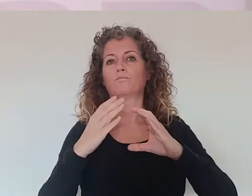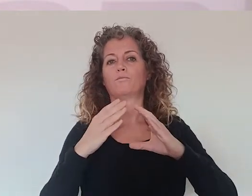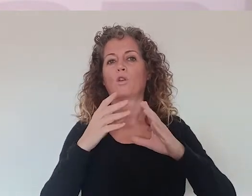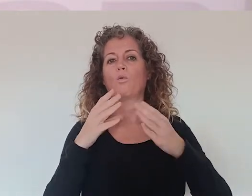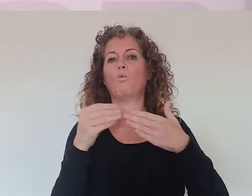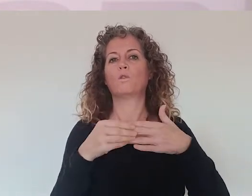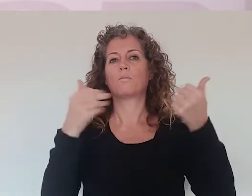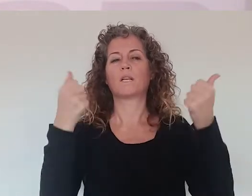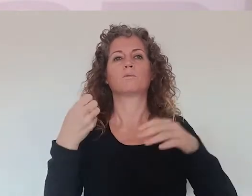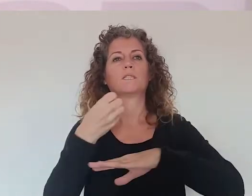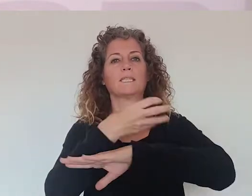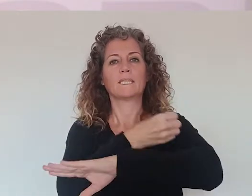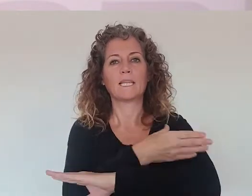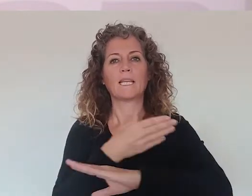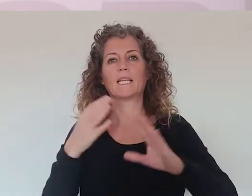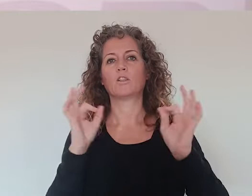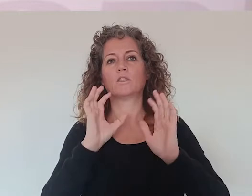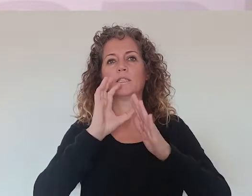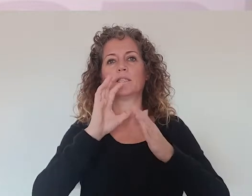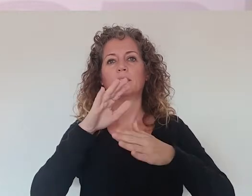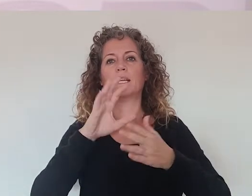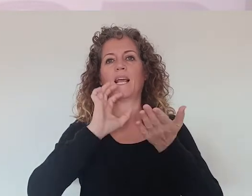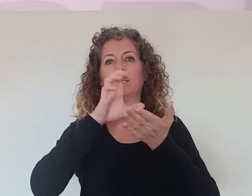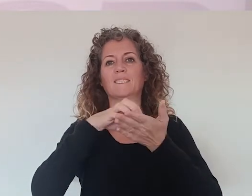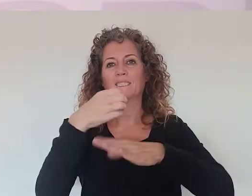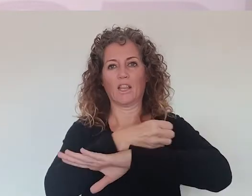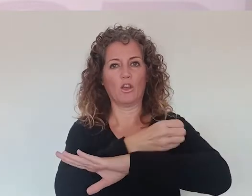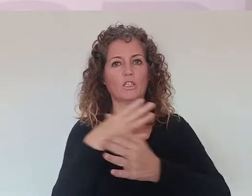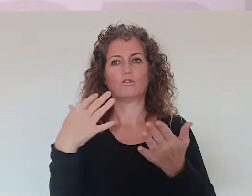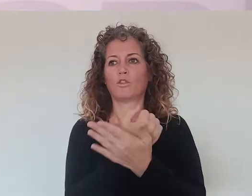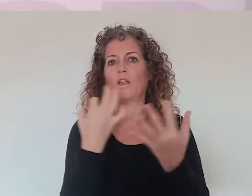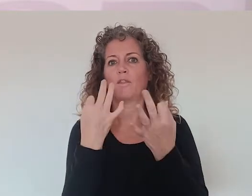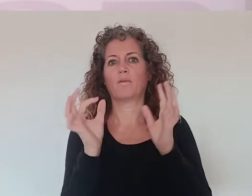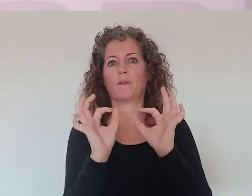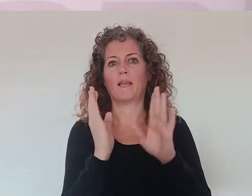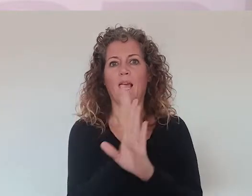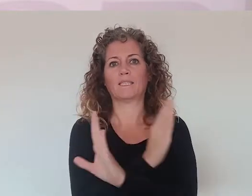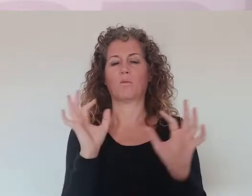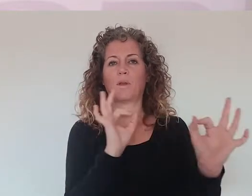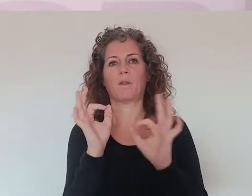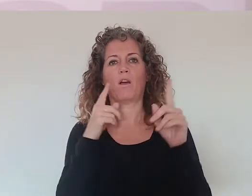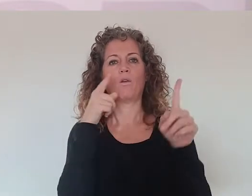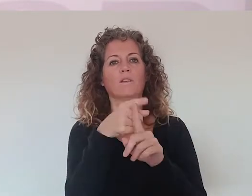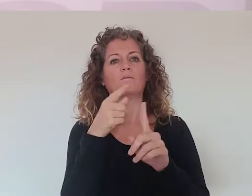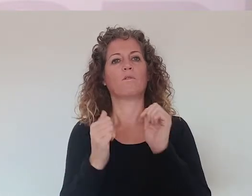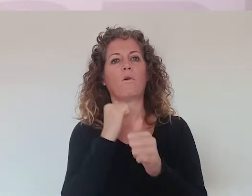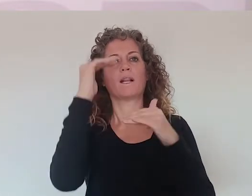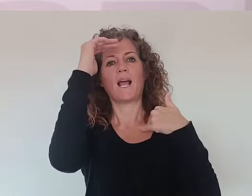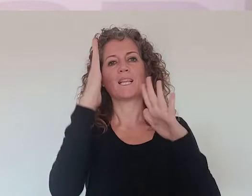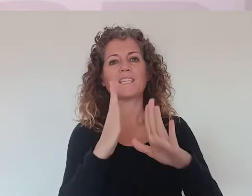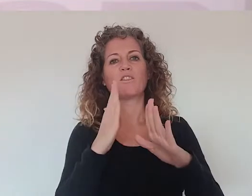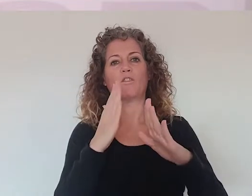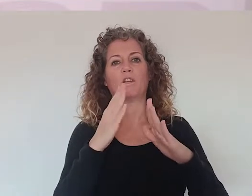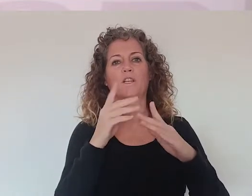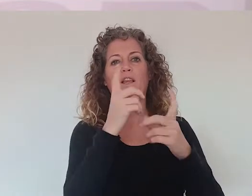transporte y de comunicación, por tanto el tren, todas las estaciones tienen que estar preparadas para poder